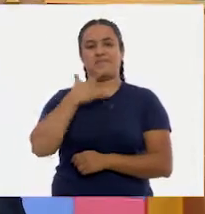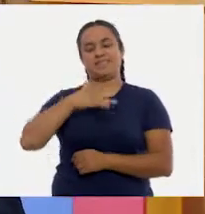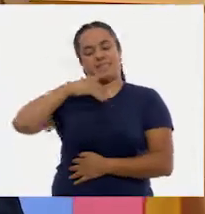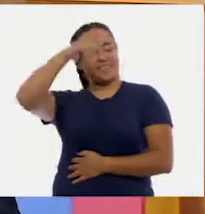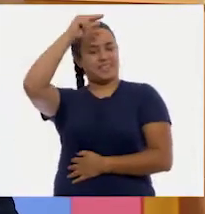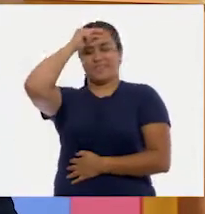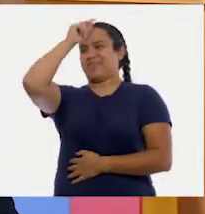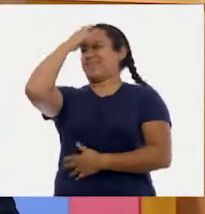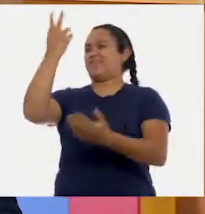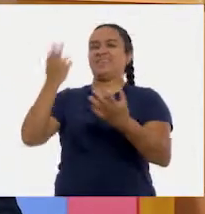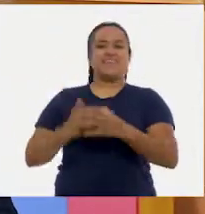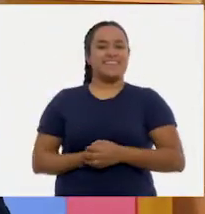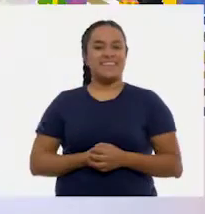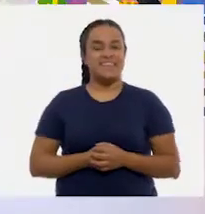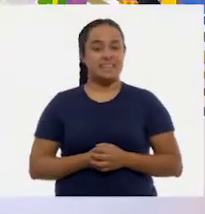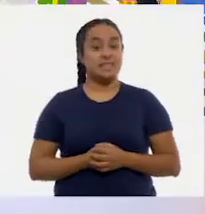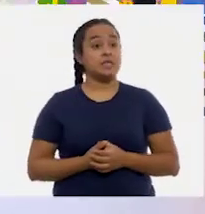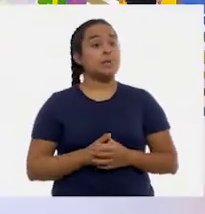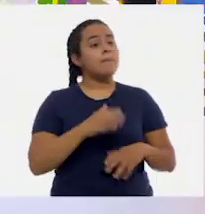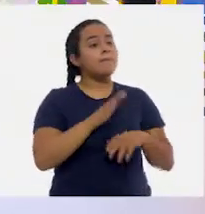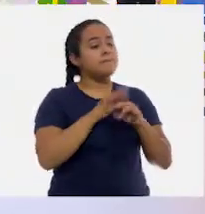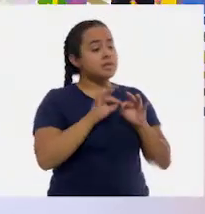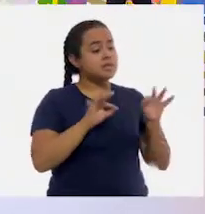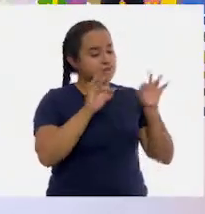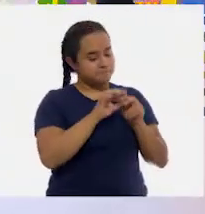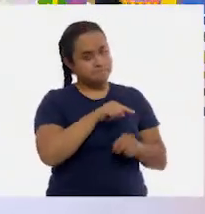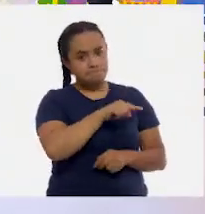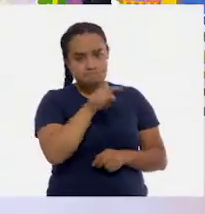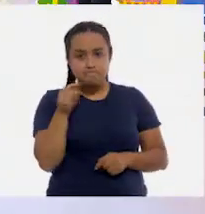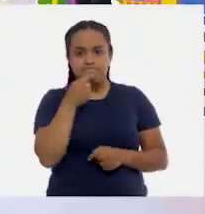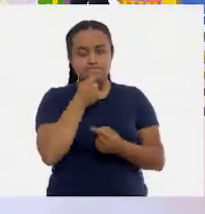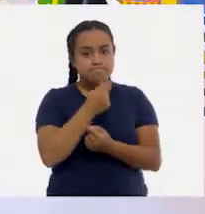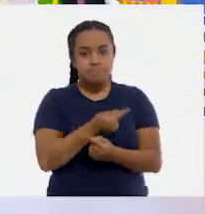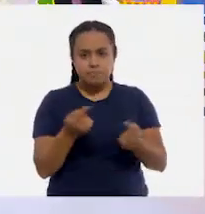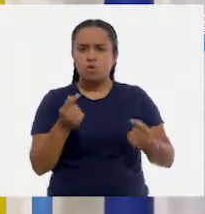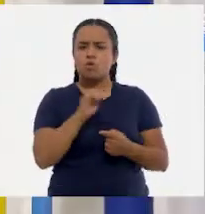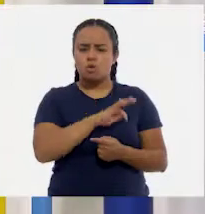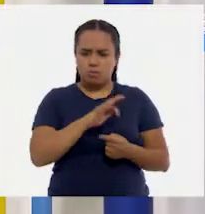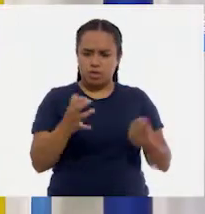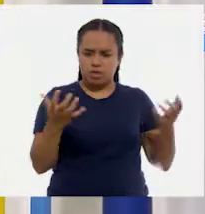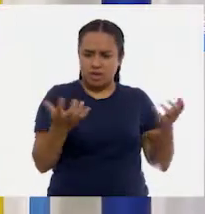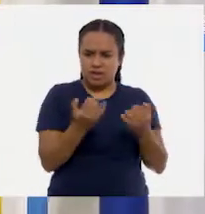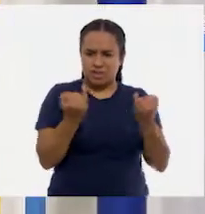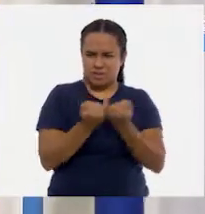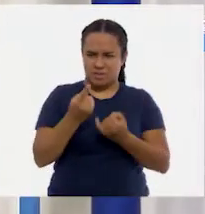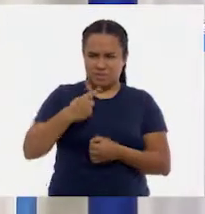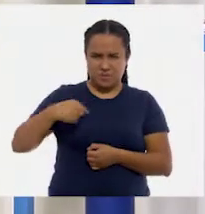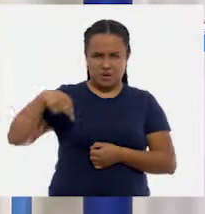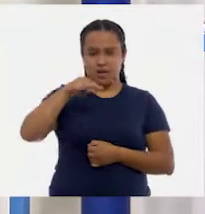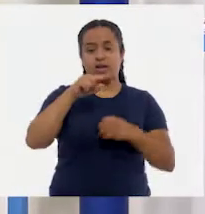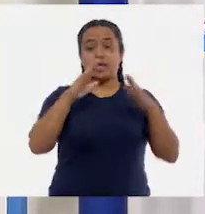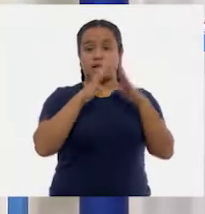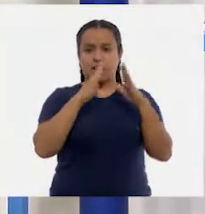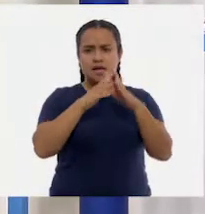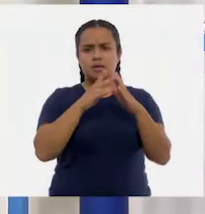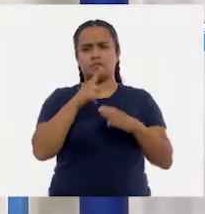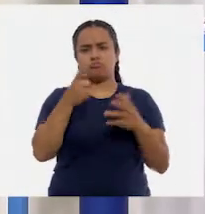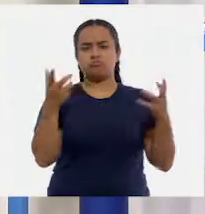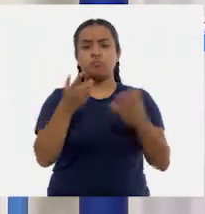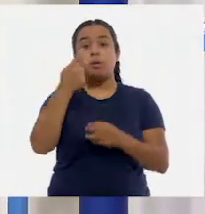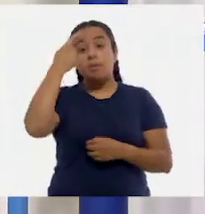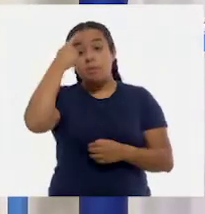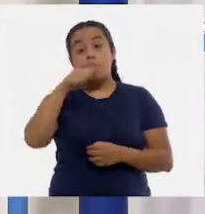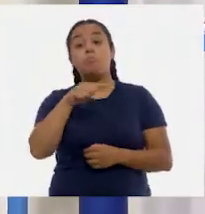inteligente. Y mira, lo importante es que las niñas y los niños puedan igual hacer lo mismo que hicimos nosotros en casa para poder